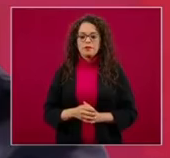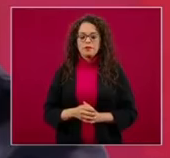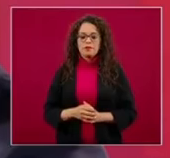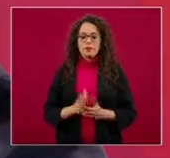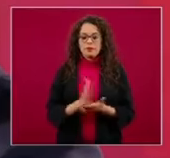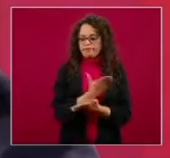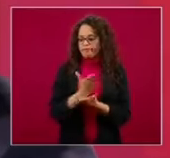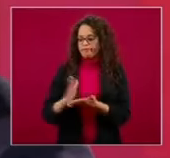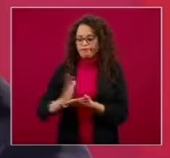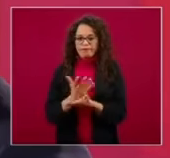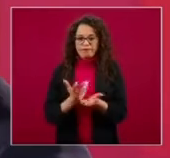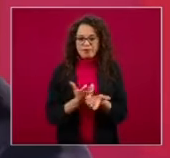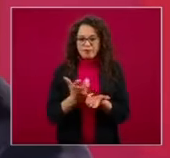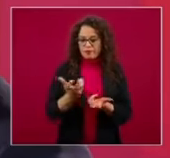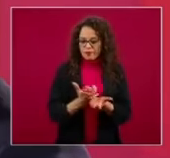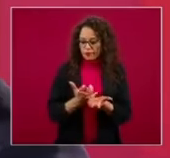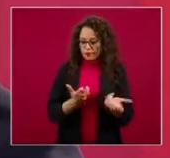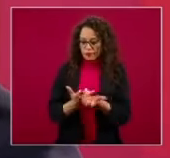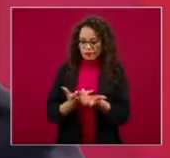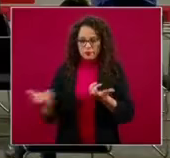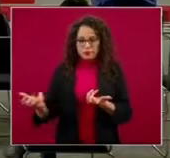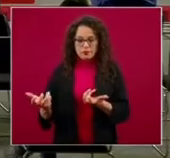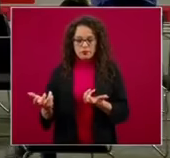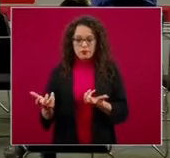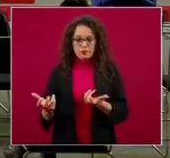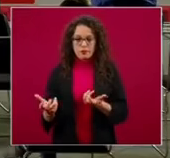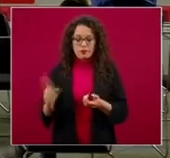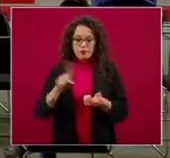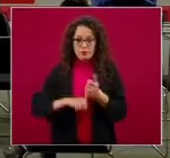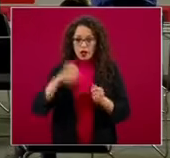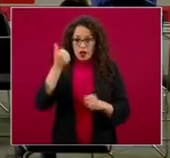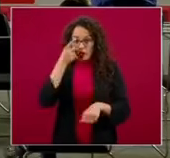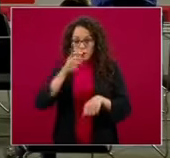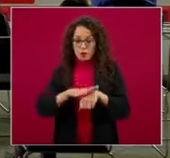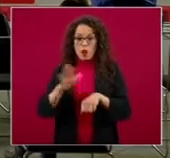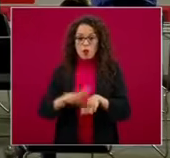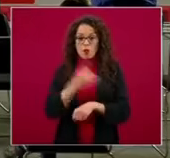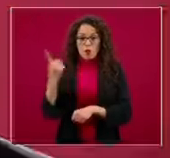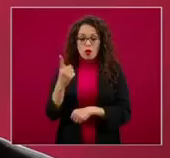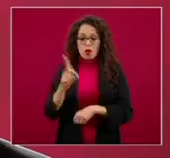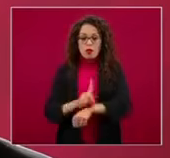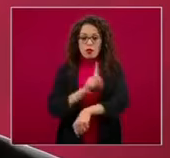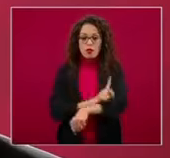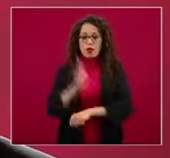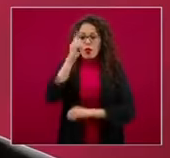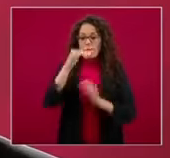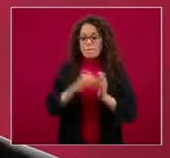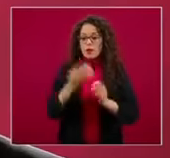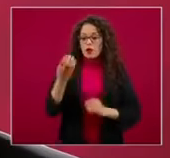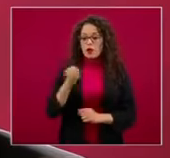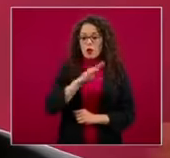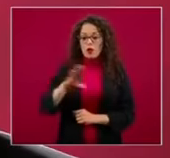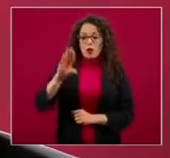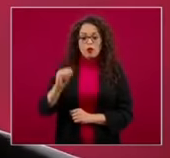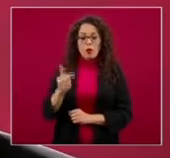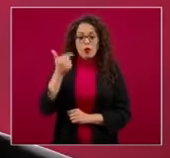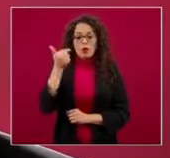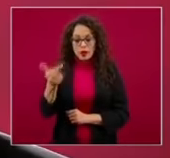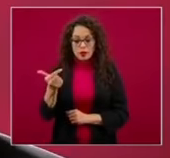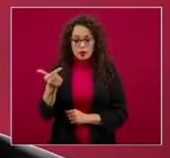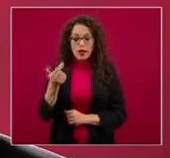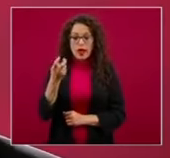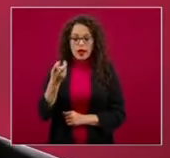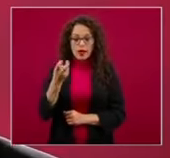fragmentación territorial y administrativa porque desde mil novecientos noventa y siete se descentralizó